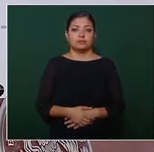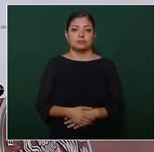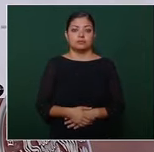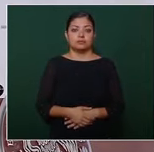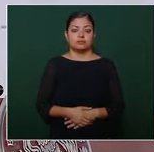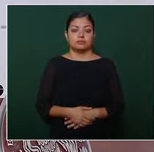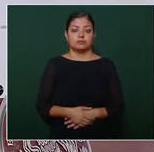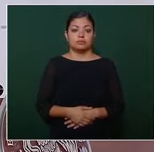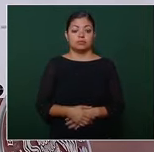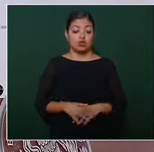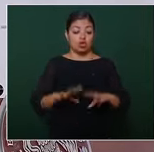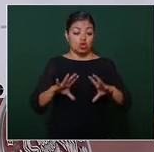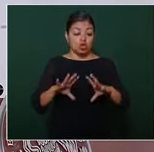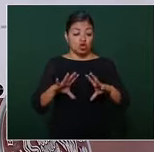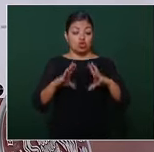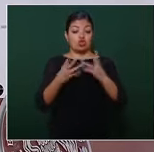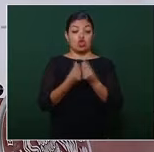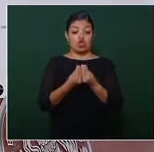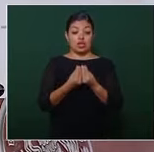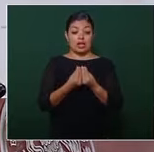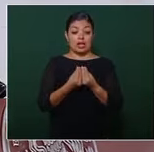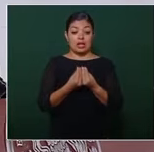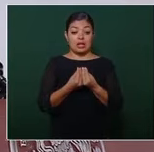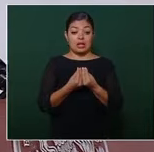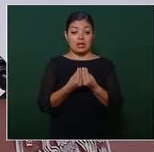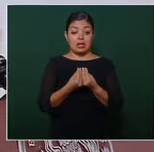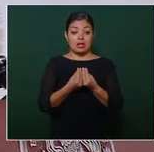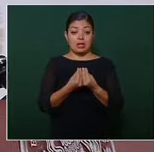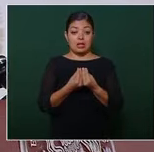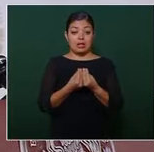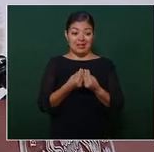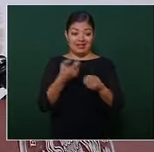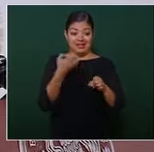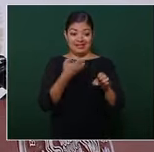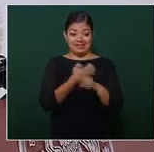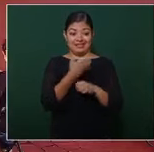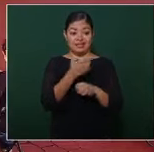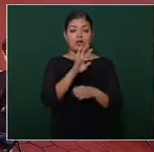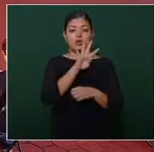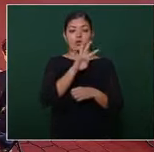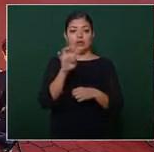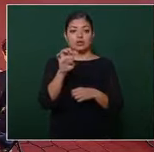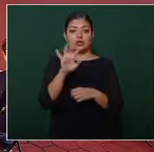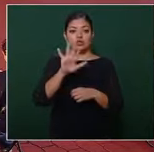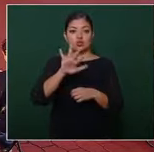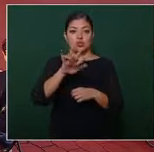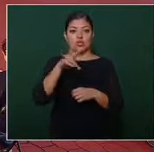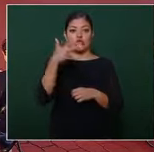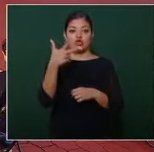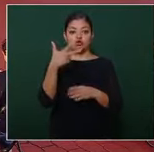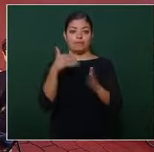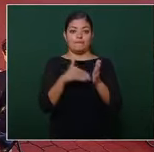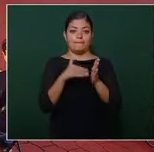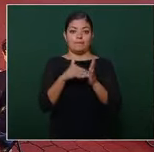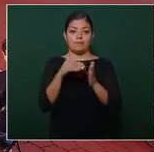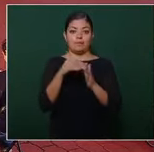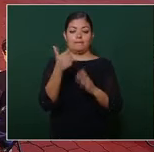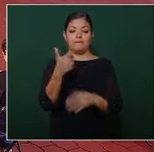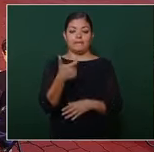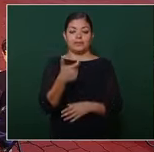monto total del estado 458 millones de pesos